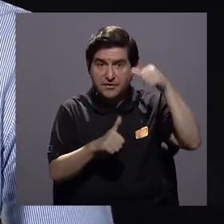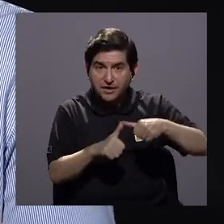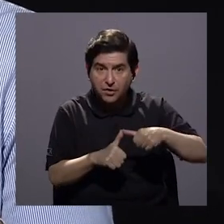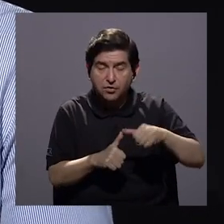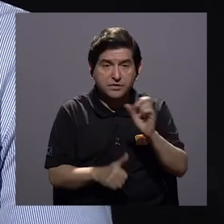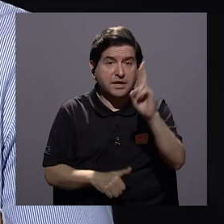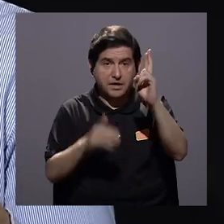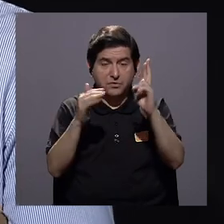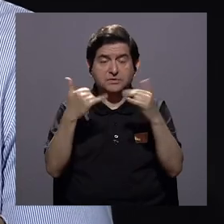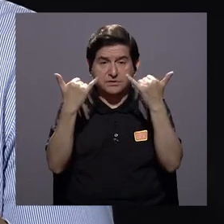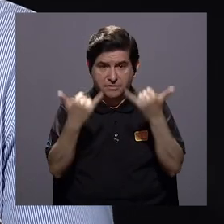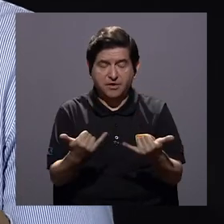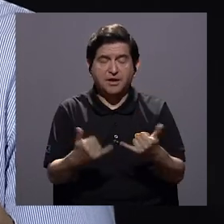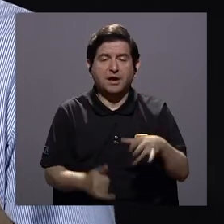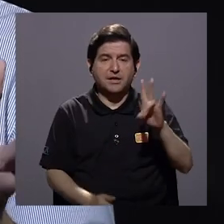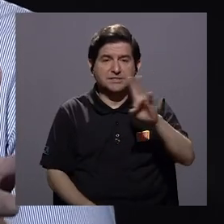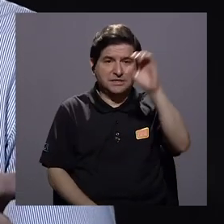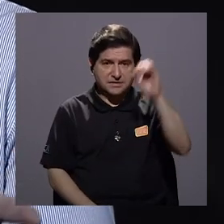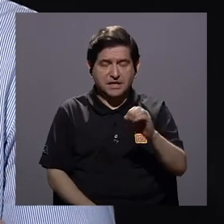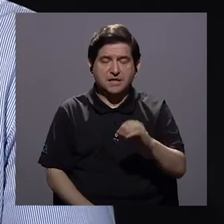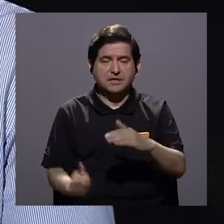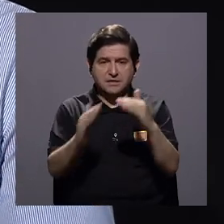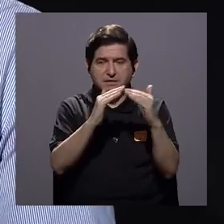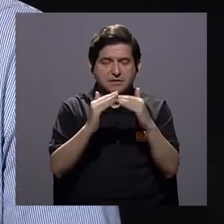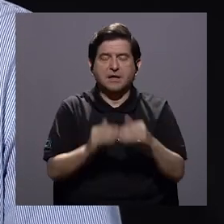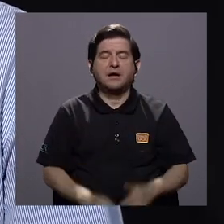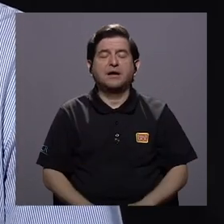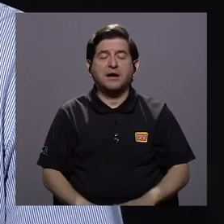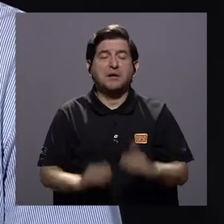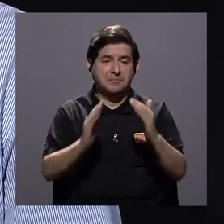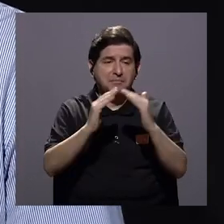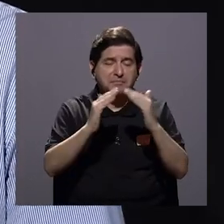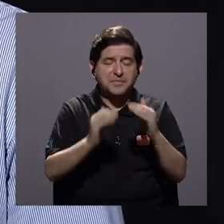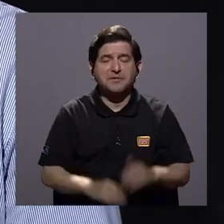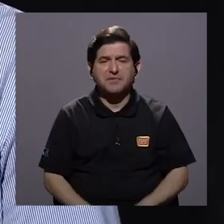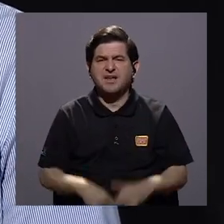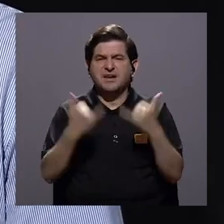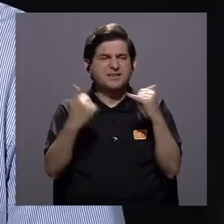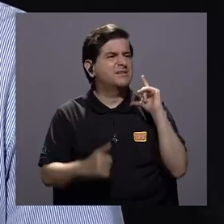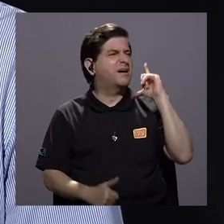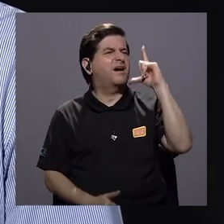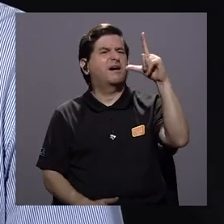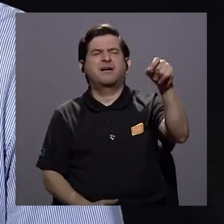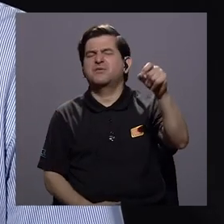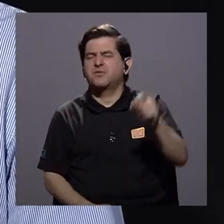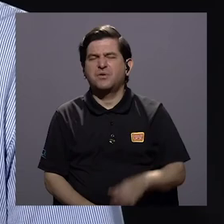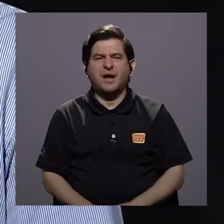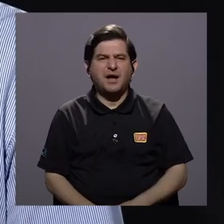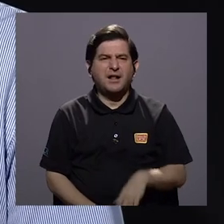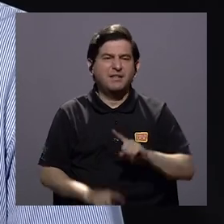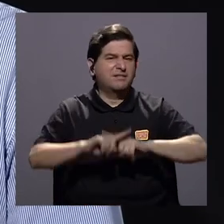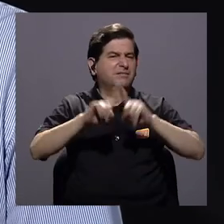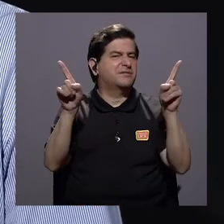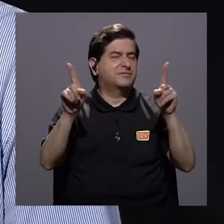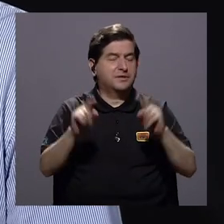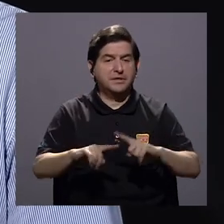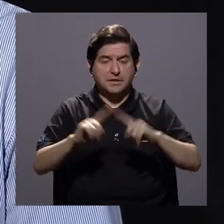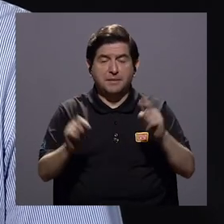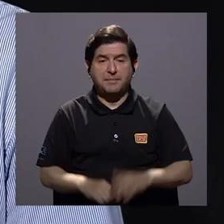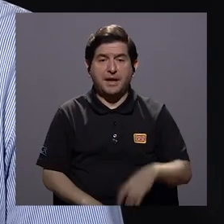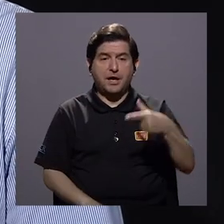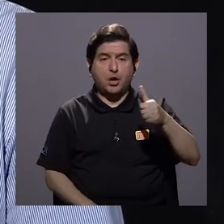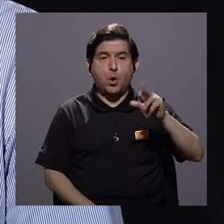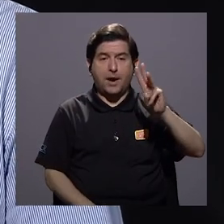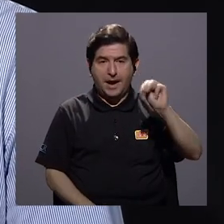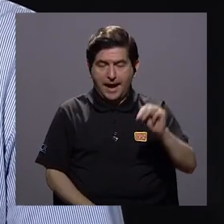recordemos que en Costa Rica más del 70% de la población vive en centros urbanos ya la ruralidad nuestra es un poco distinta pero en la